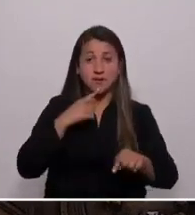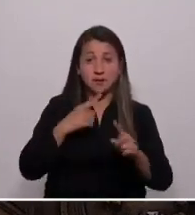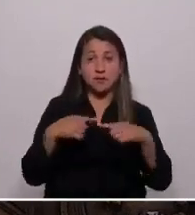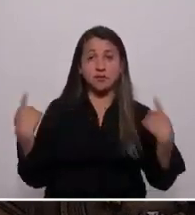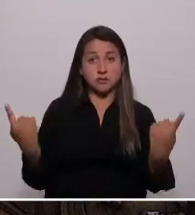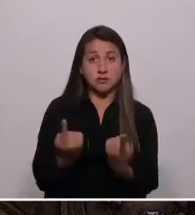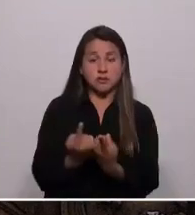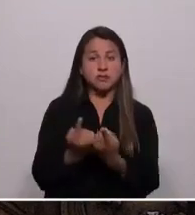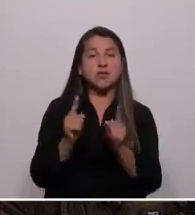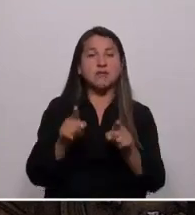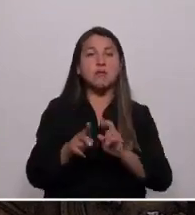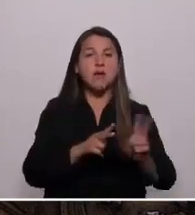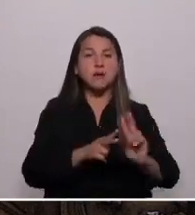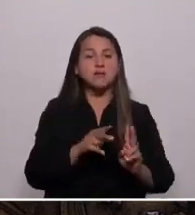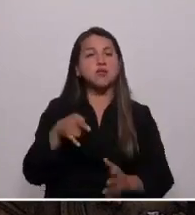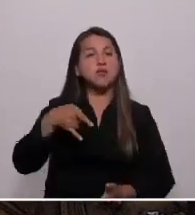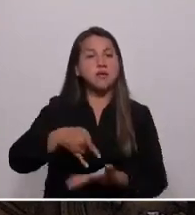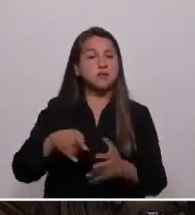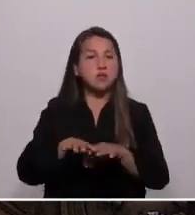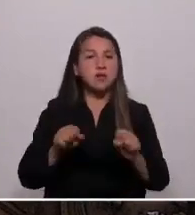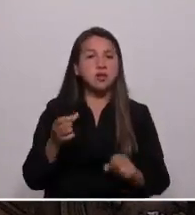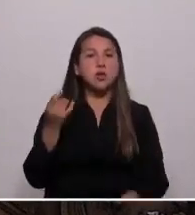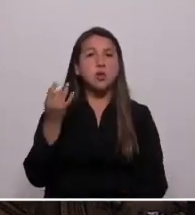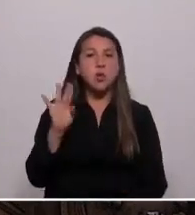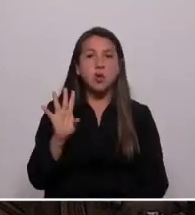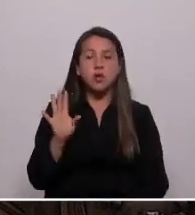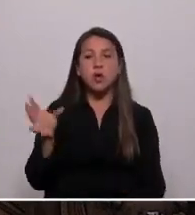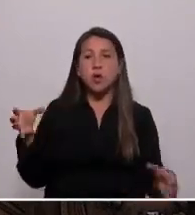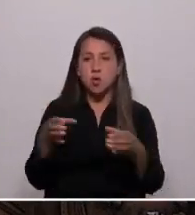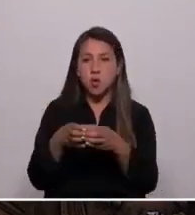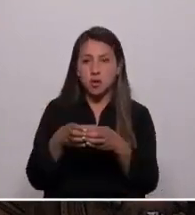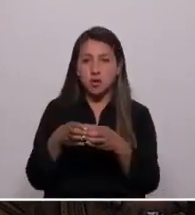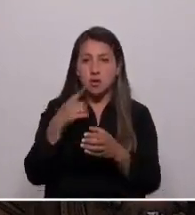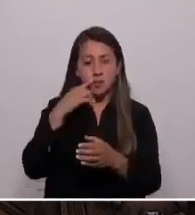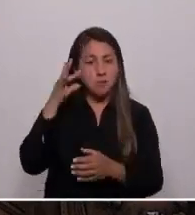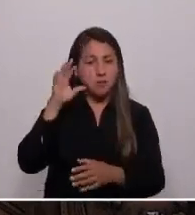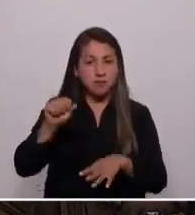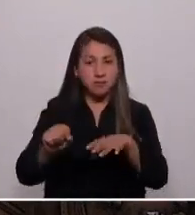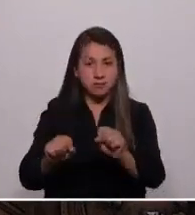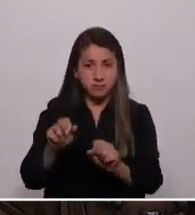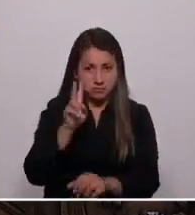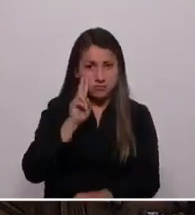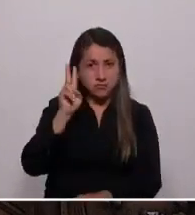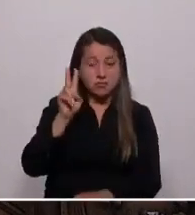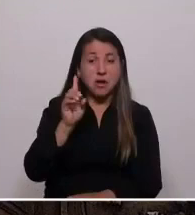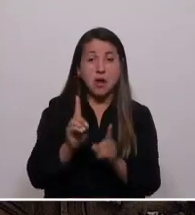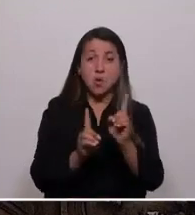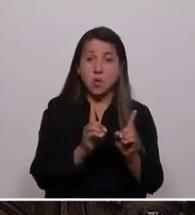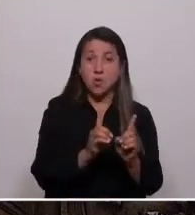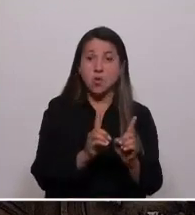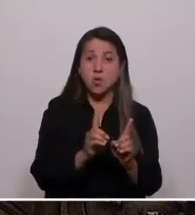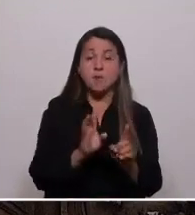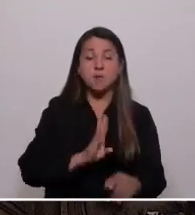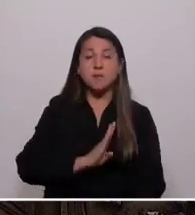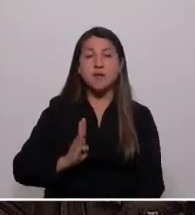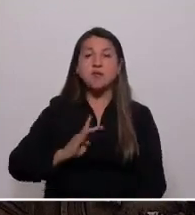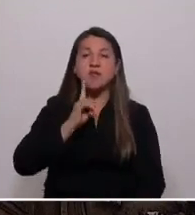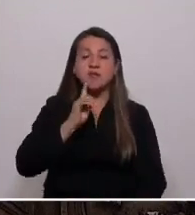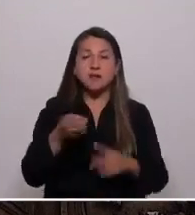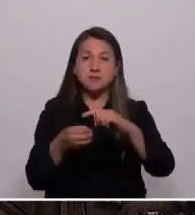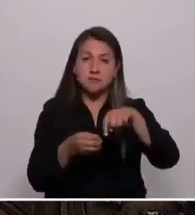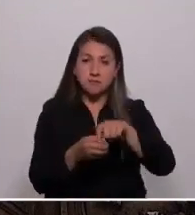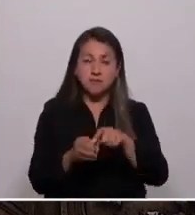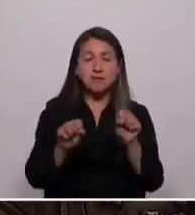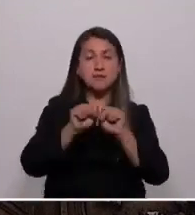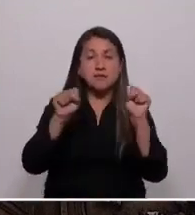además, debemos establecer un Congreso unicameral, paritario, con escaños reservados, y cuyos miembros, por sobre todo, sean elegidos a partir de un